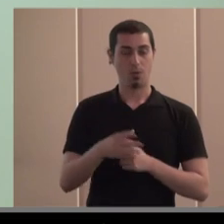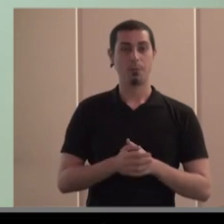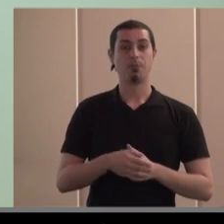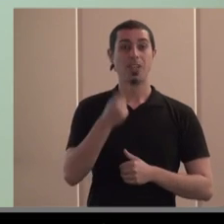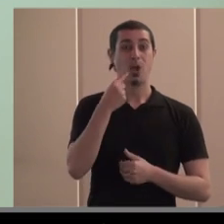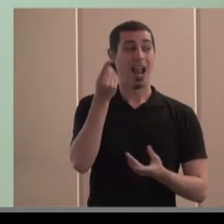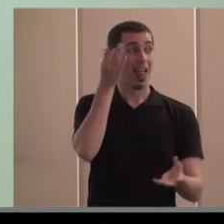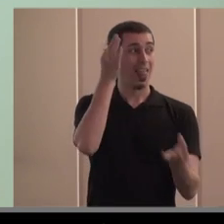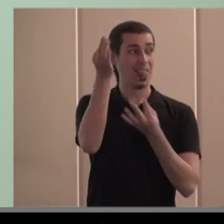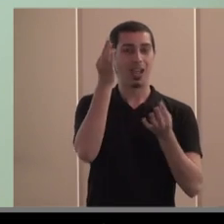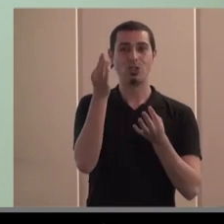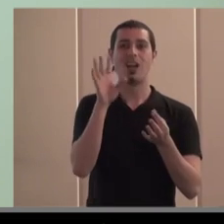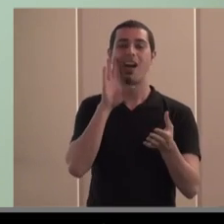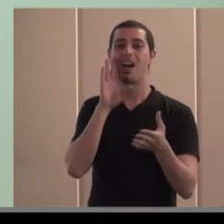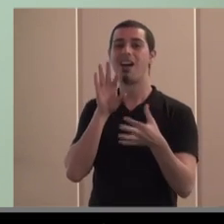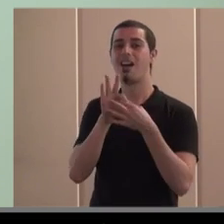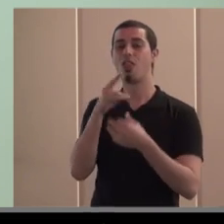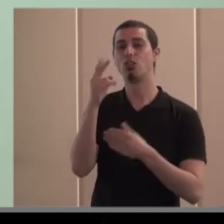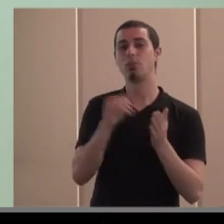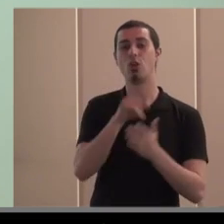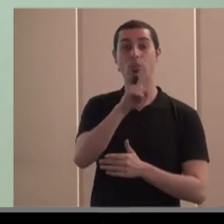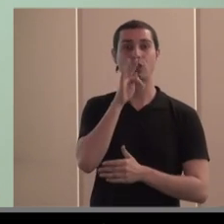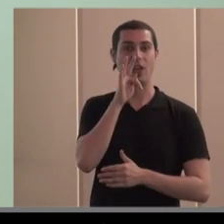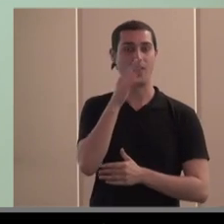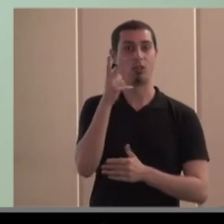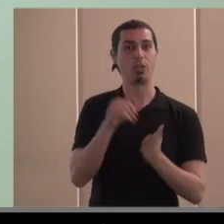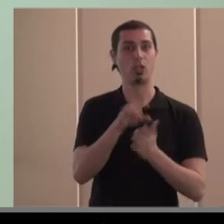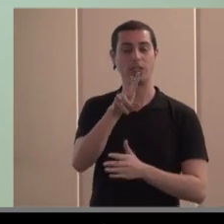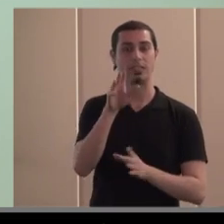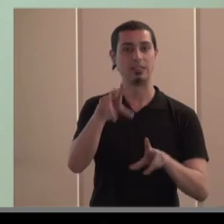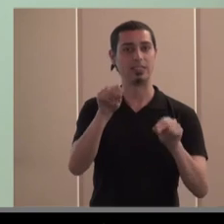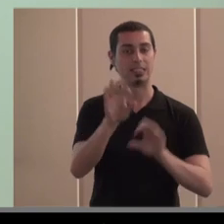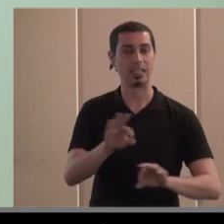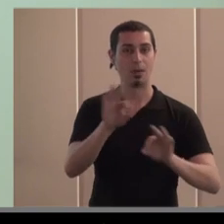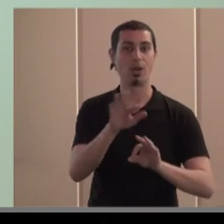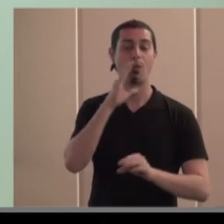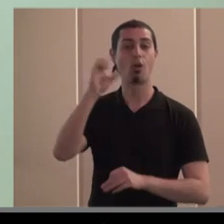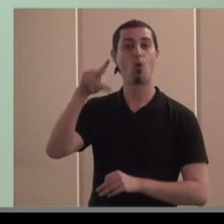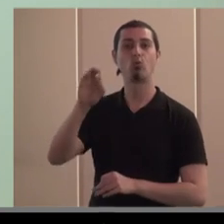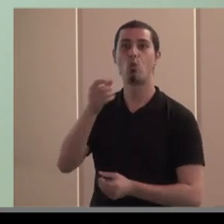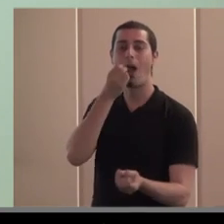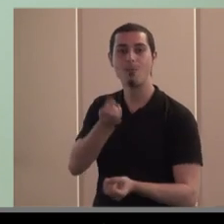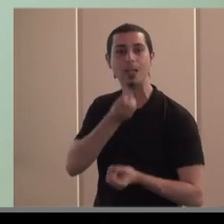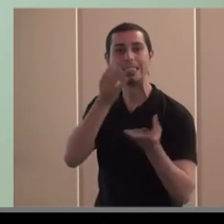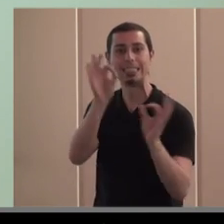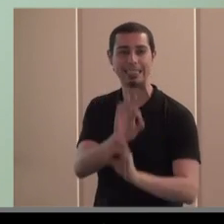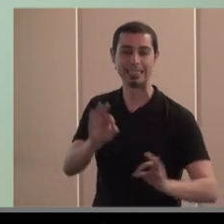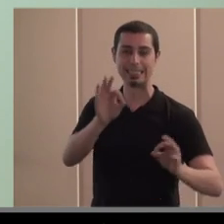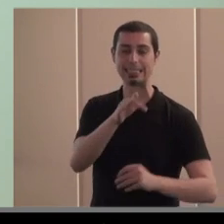son cifras referidas al 2011 porque todavía no tenemos la de 2012 porque Consum todavía no las he hecho públicas